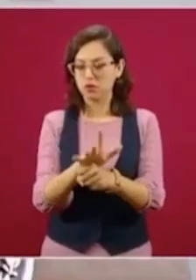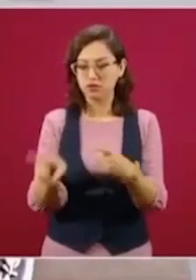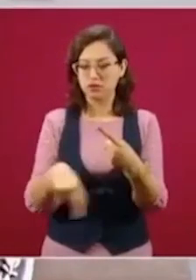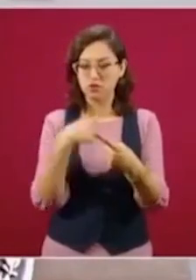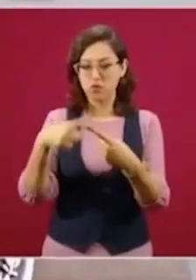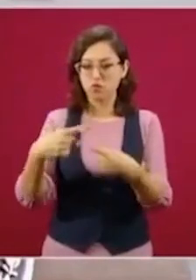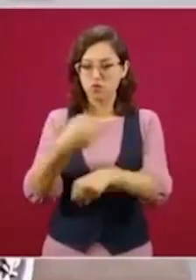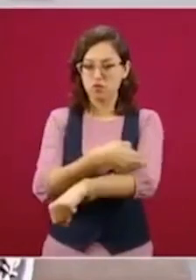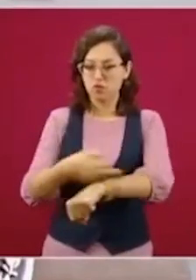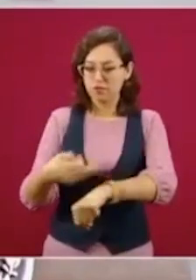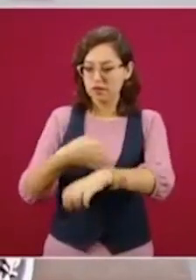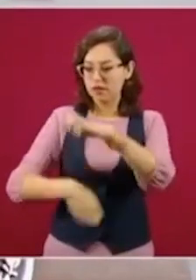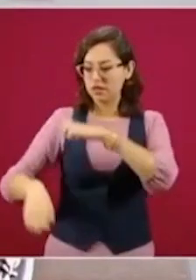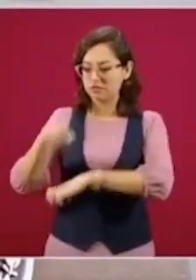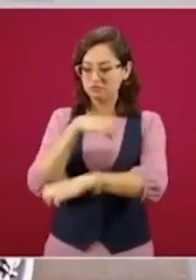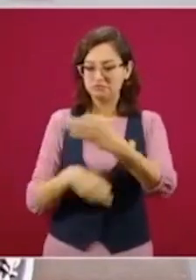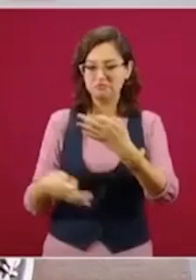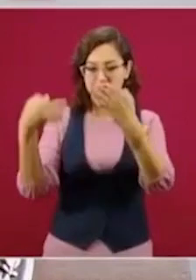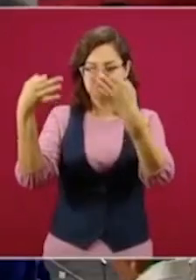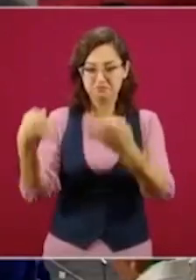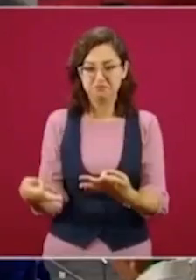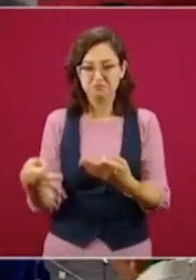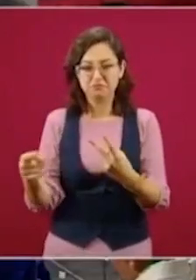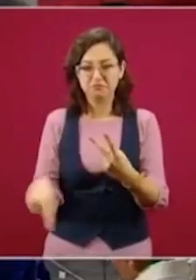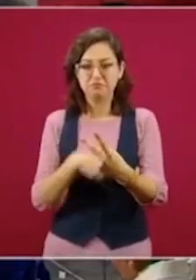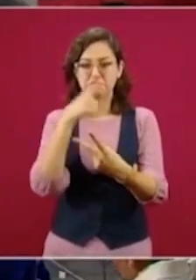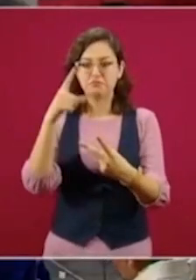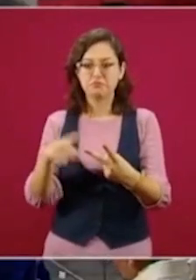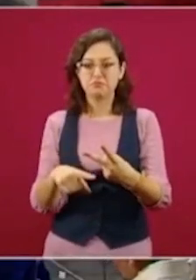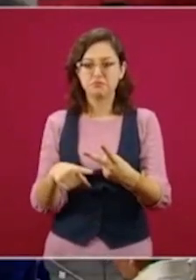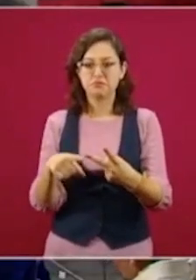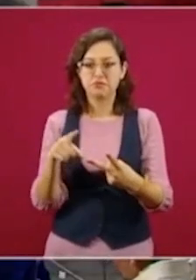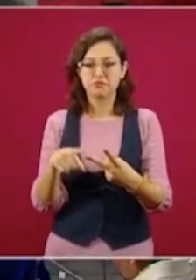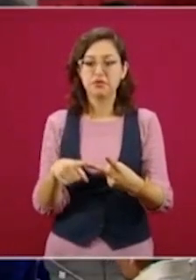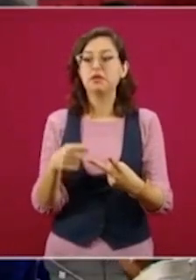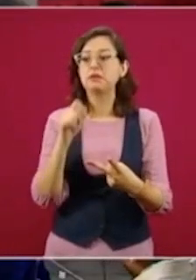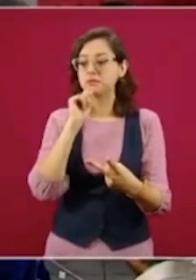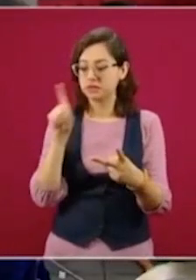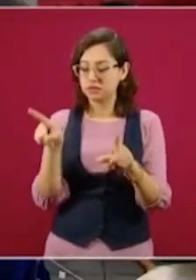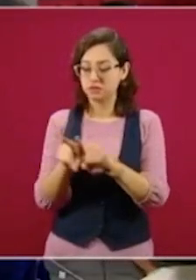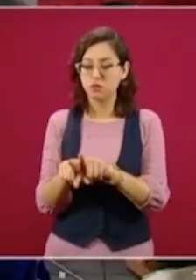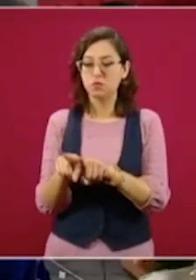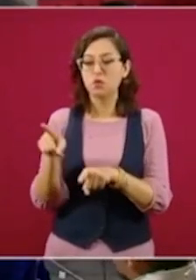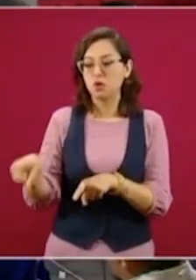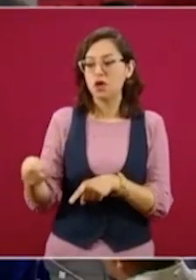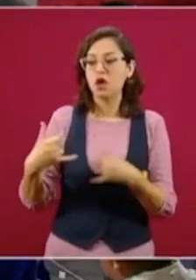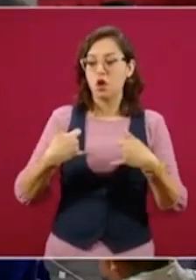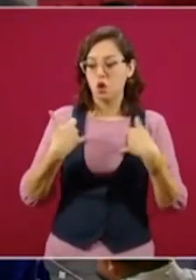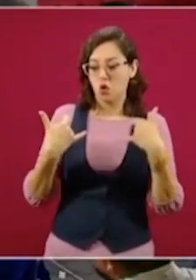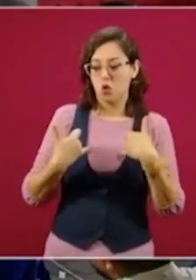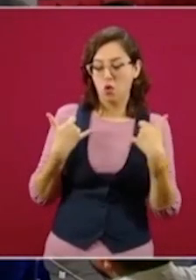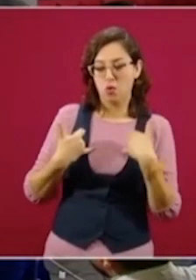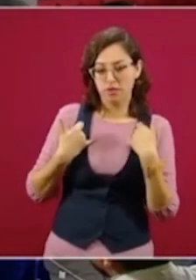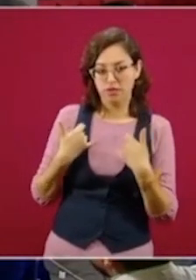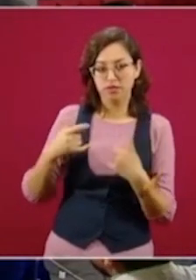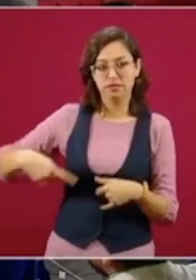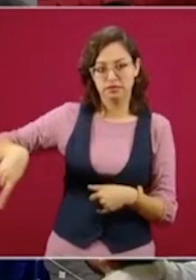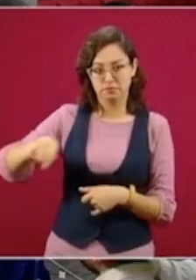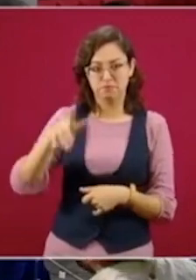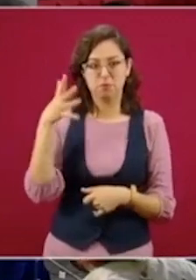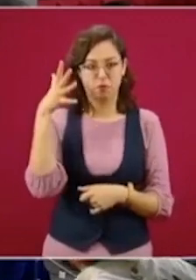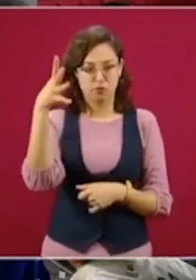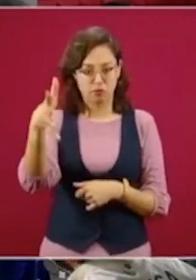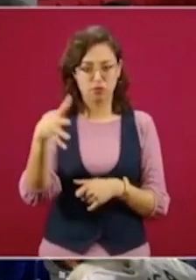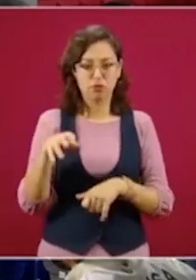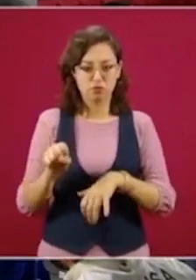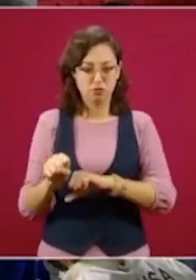les habíamos comentado la vez pasada, la modalidad mes 13 de jóvenes construyendo el futuro. Estas dos modalidades son las que